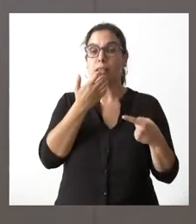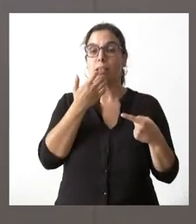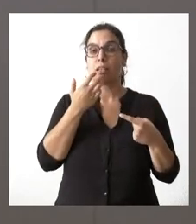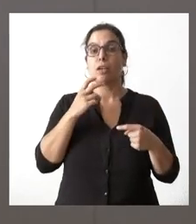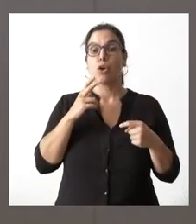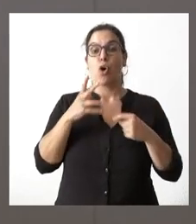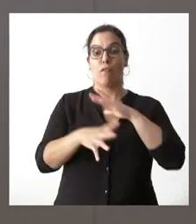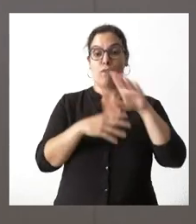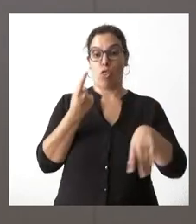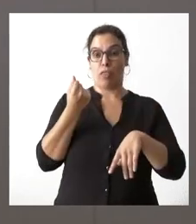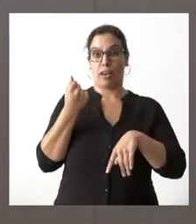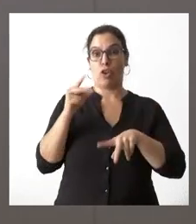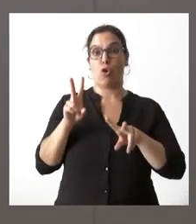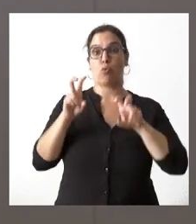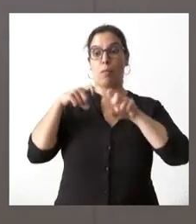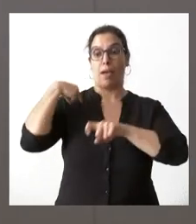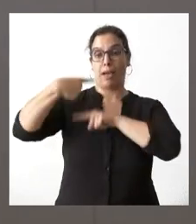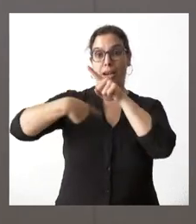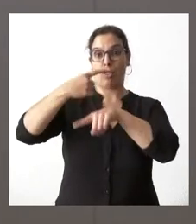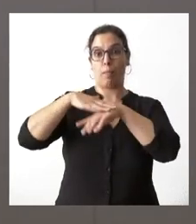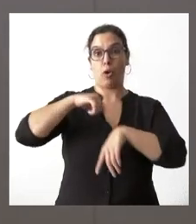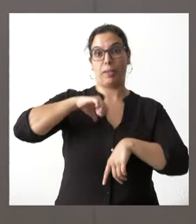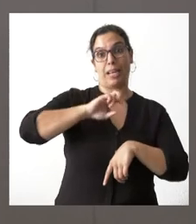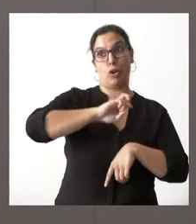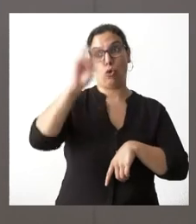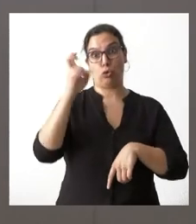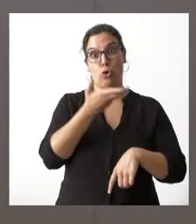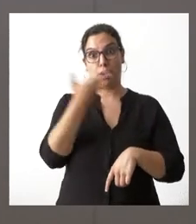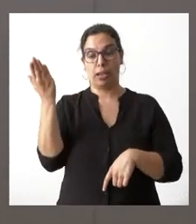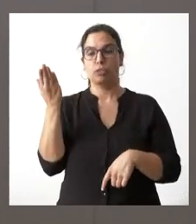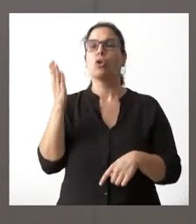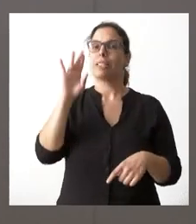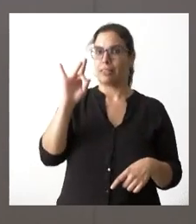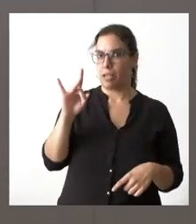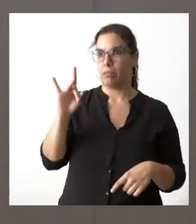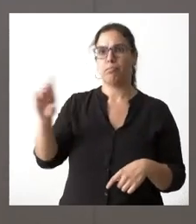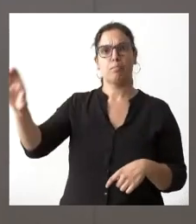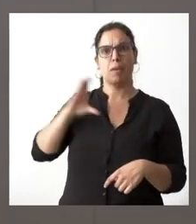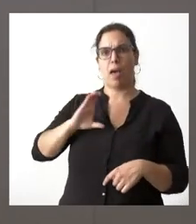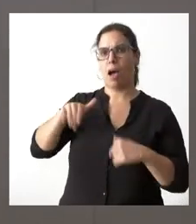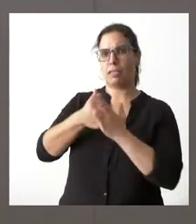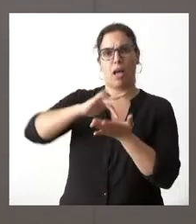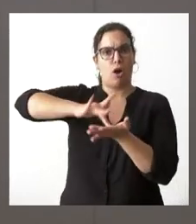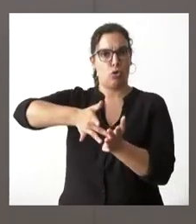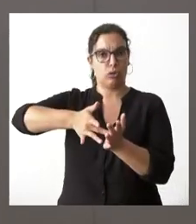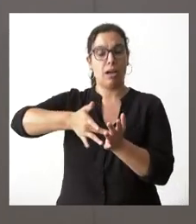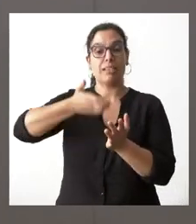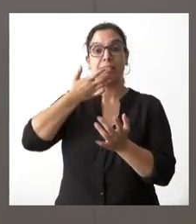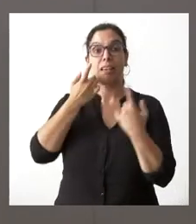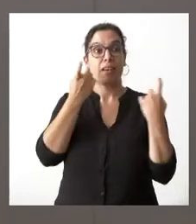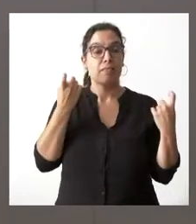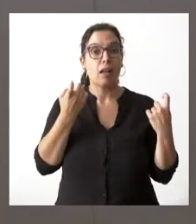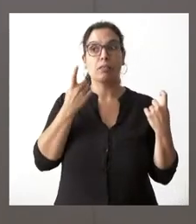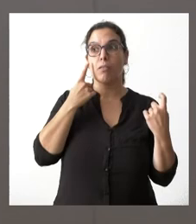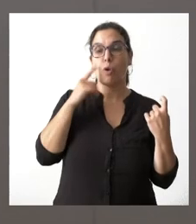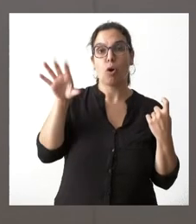fondos Next Generation para los hospitales de Castilla y León efectivamente los va a haber hasta agotar la disponibilidad de los mismos y en la medida en que siga habiendo necesidades de inversión en los